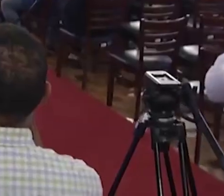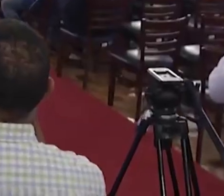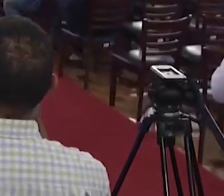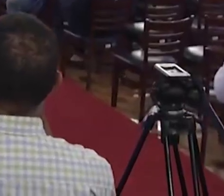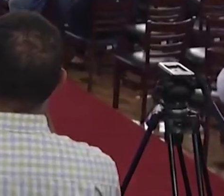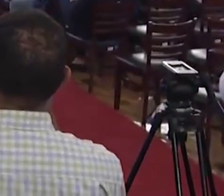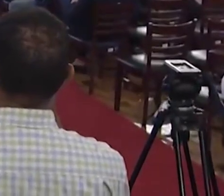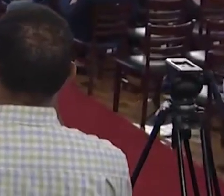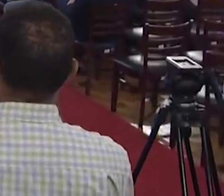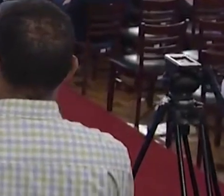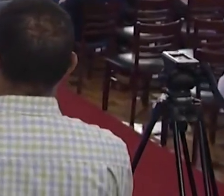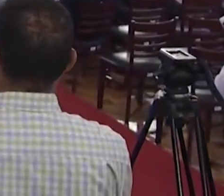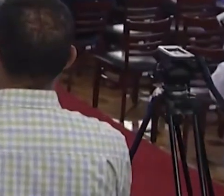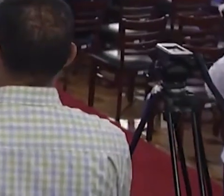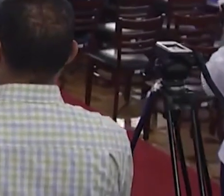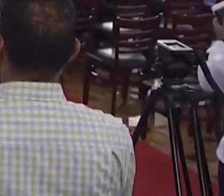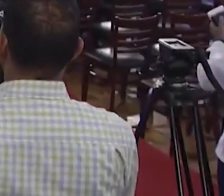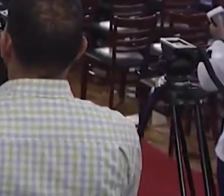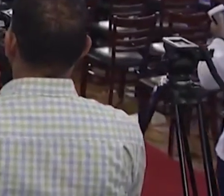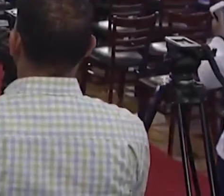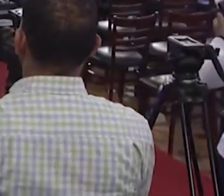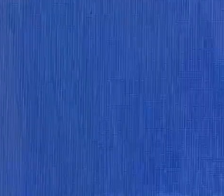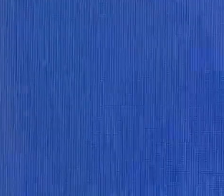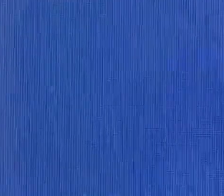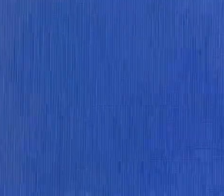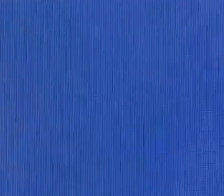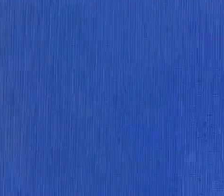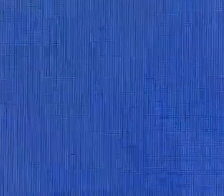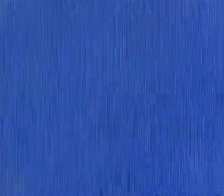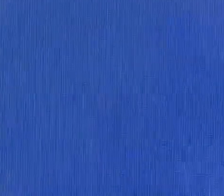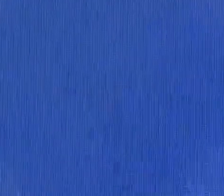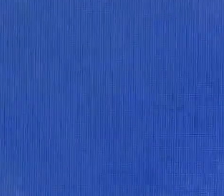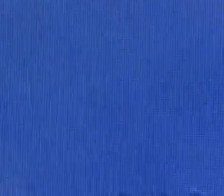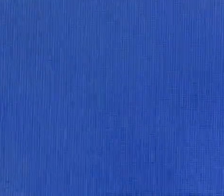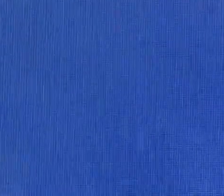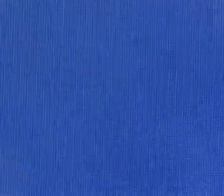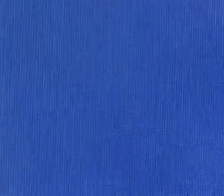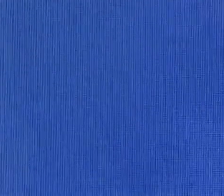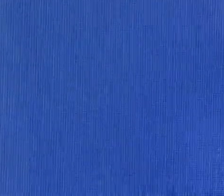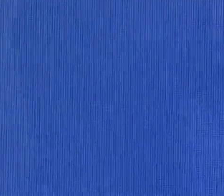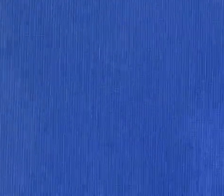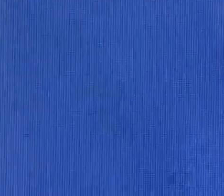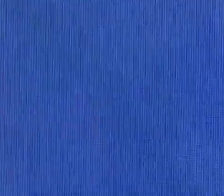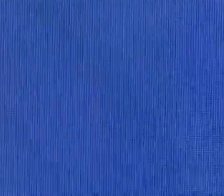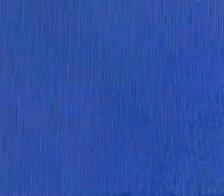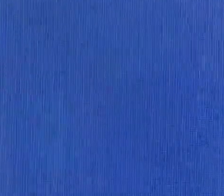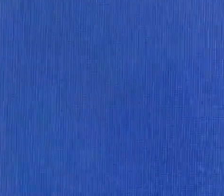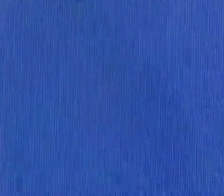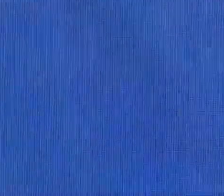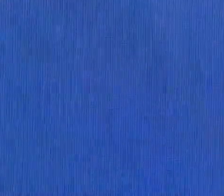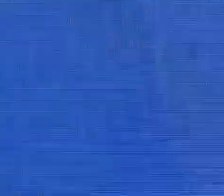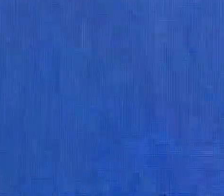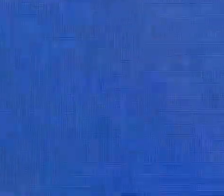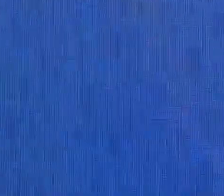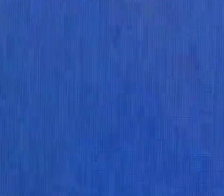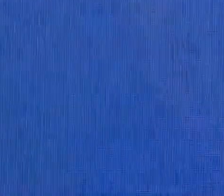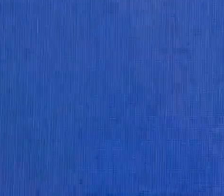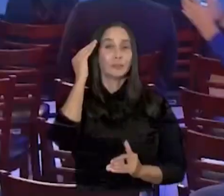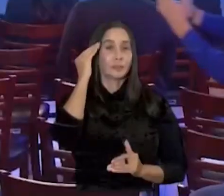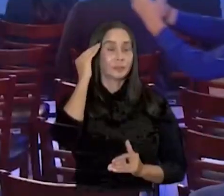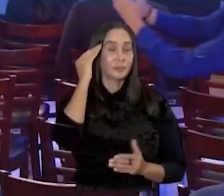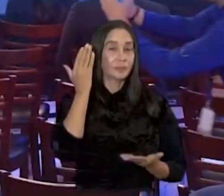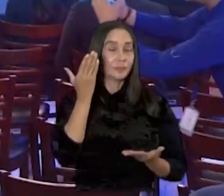Hoy nos toca INAVIE, Instituto Nacional de Bienestar Estudiantil, que pertenece también al MINED.